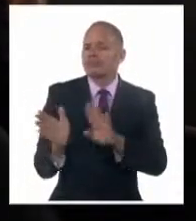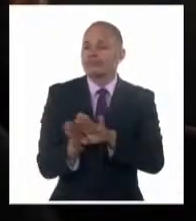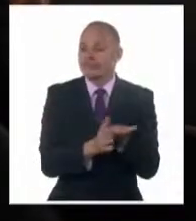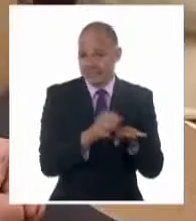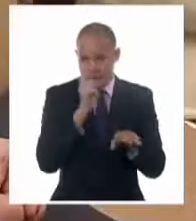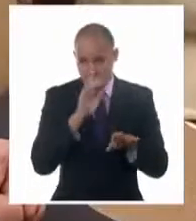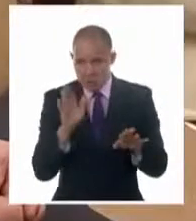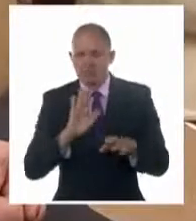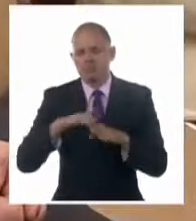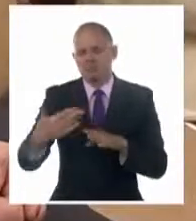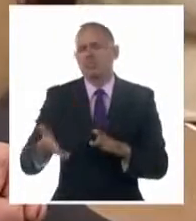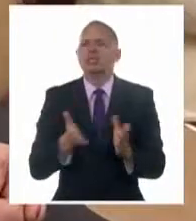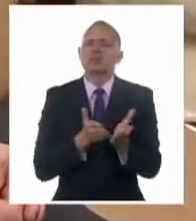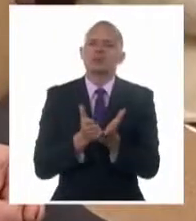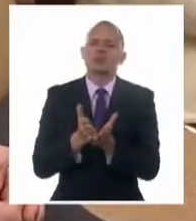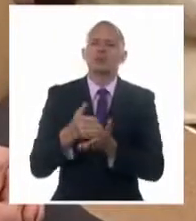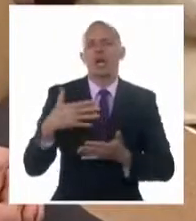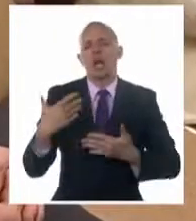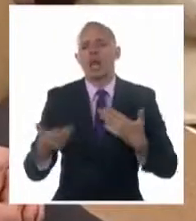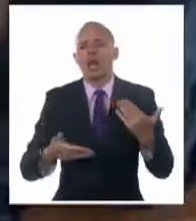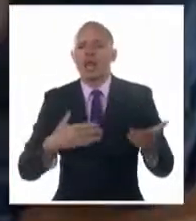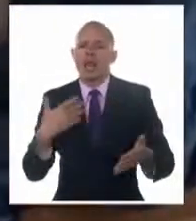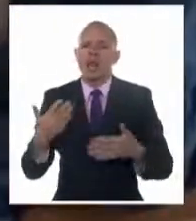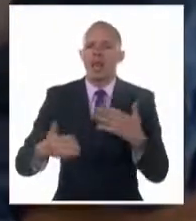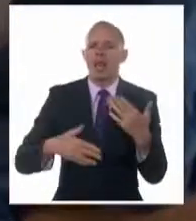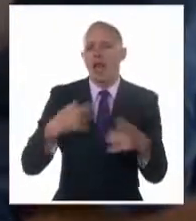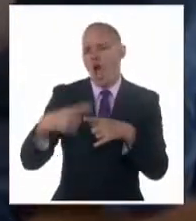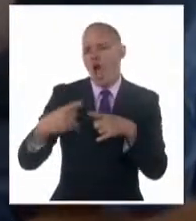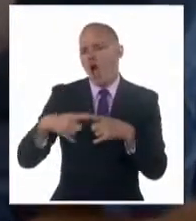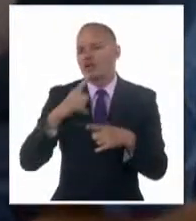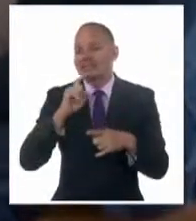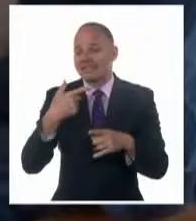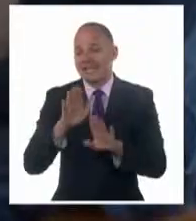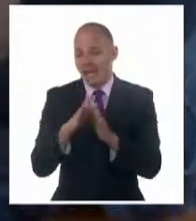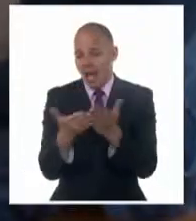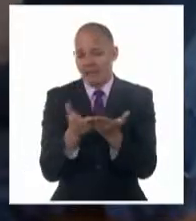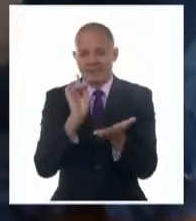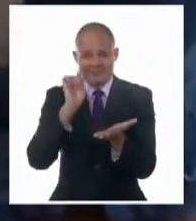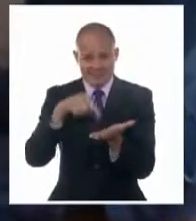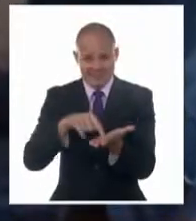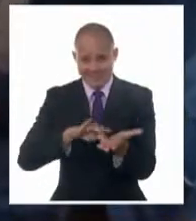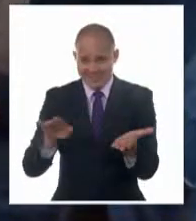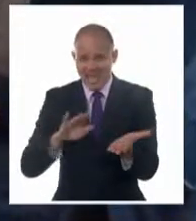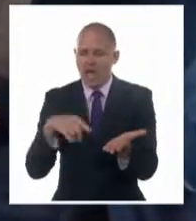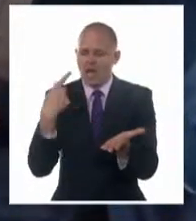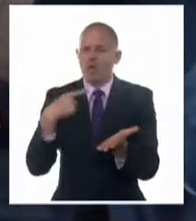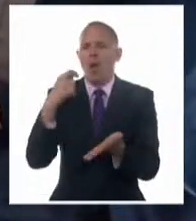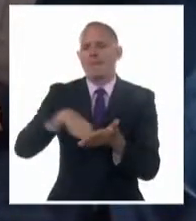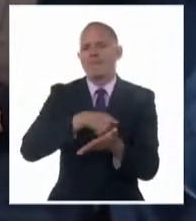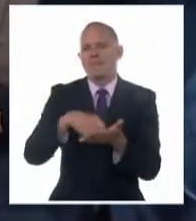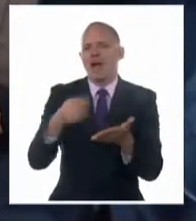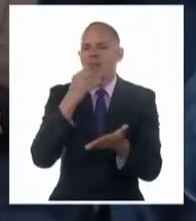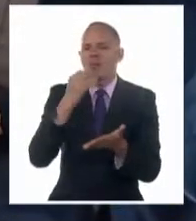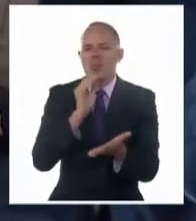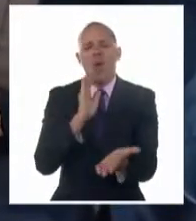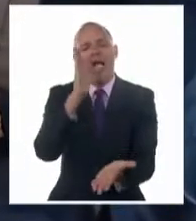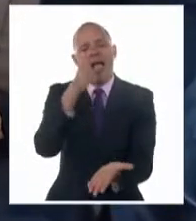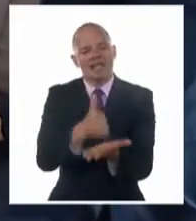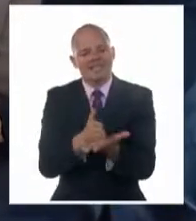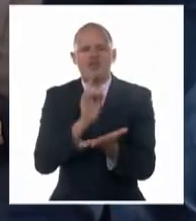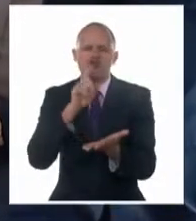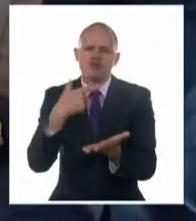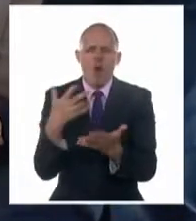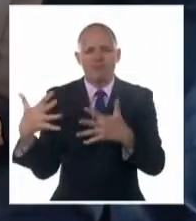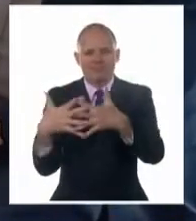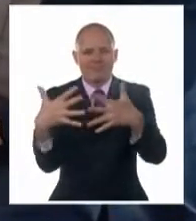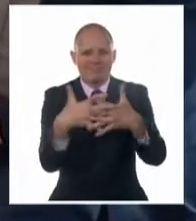intervención, el jefe de gobierno cubano se refirió a la agenda cumplimentada en la ciudad de Sochi para llevar las relaciones económicas,